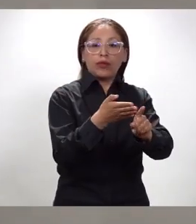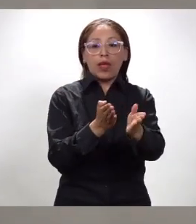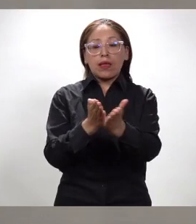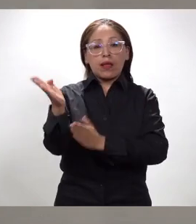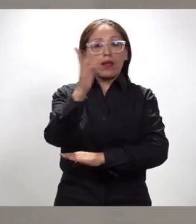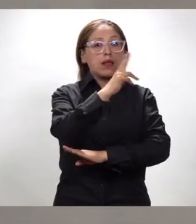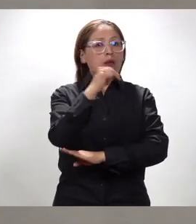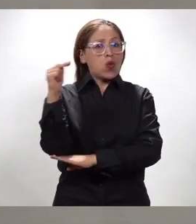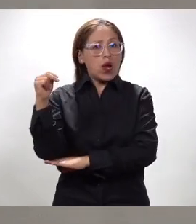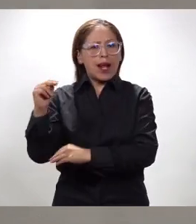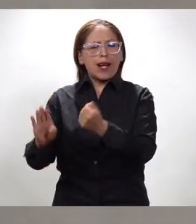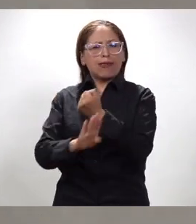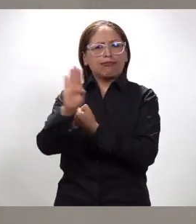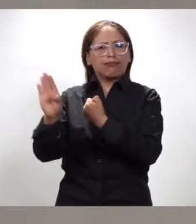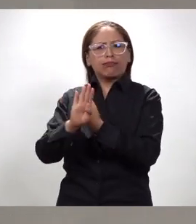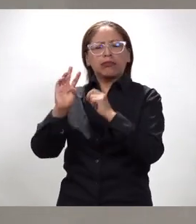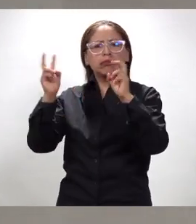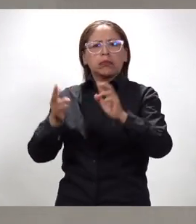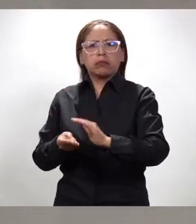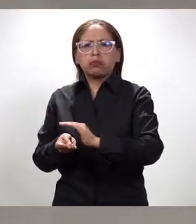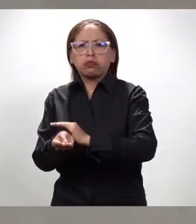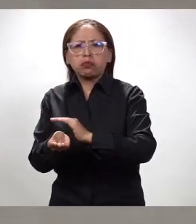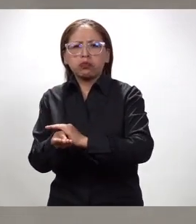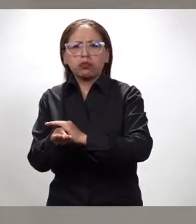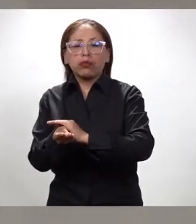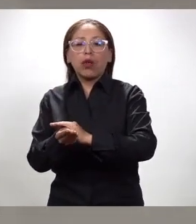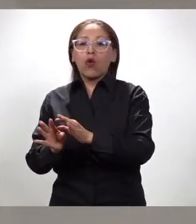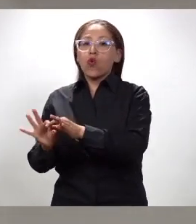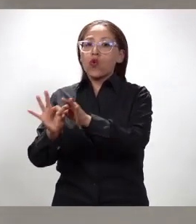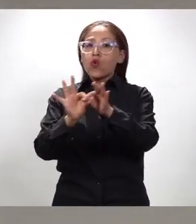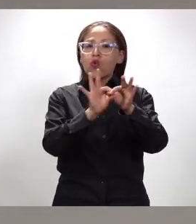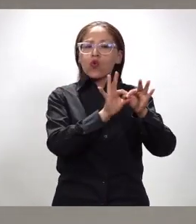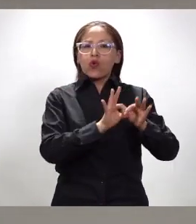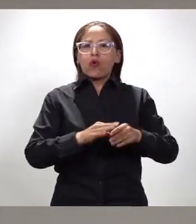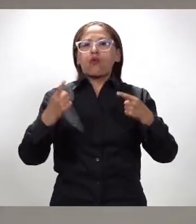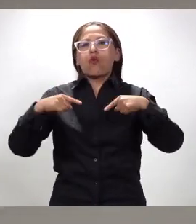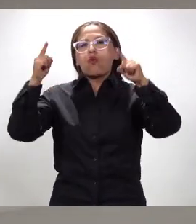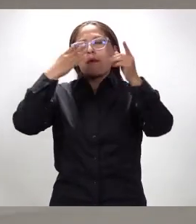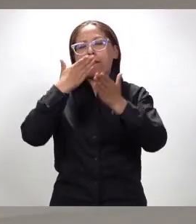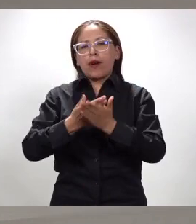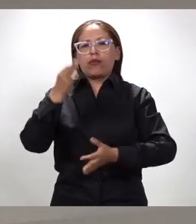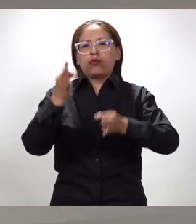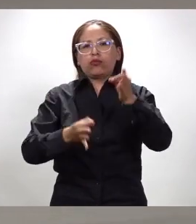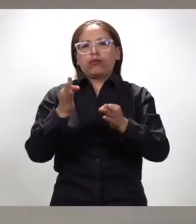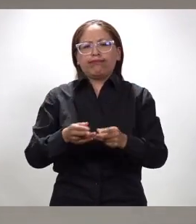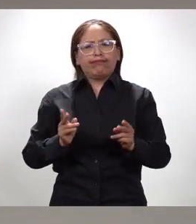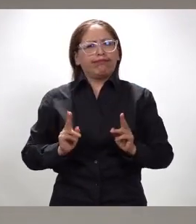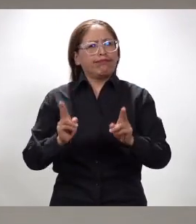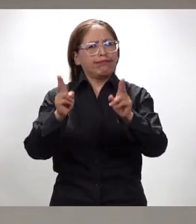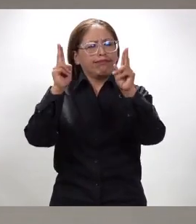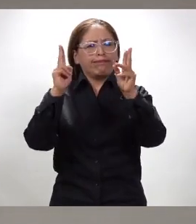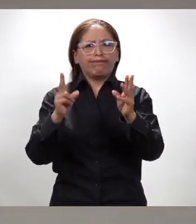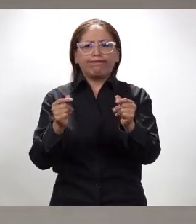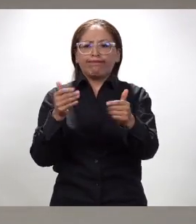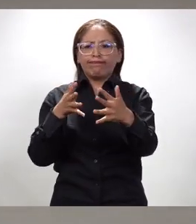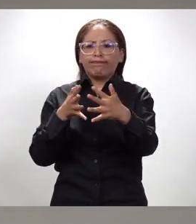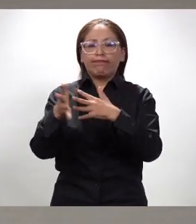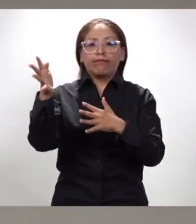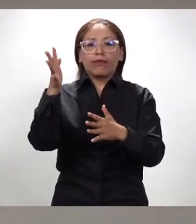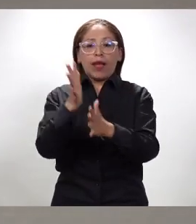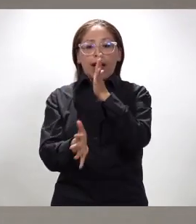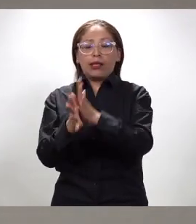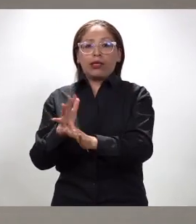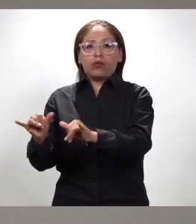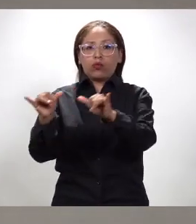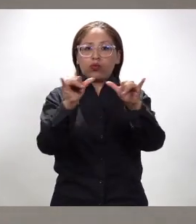derechos de la naturaleza y luchar contra la corrupción. Porque unidos lograremos una justicia rápida, transparente y